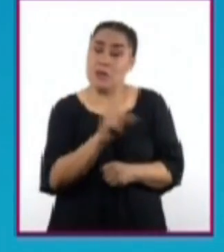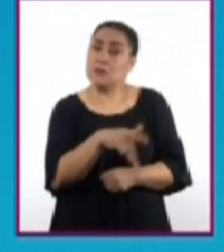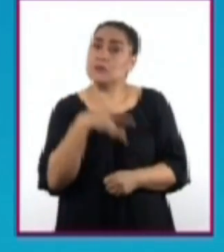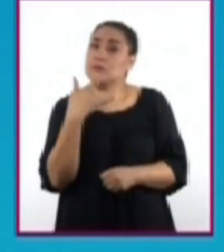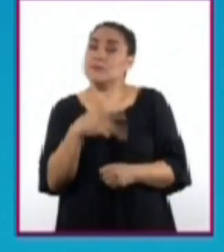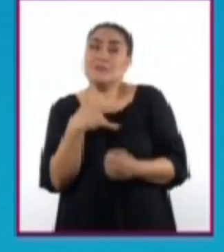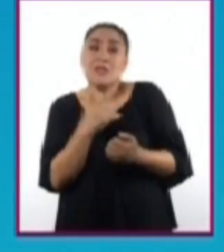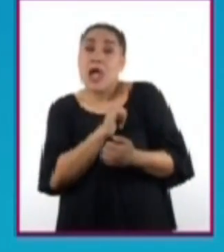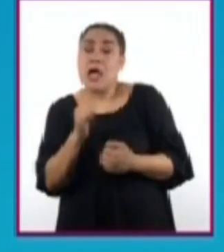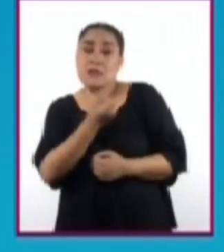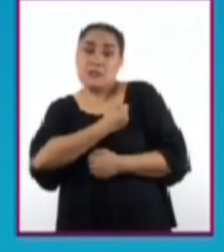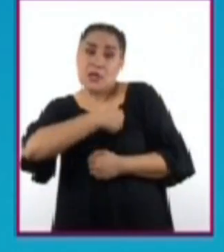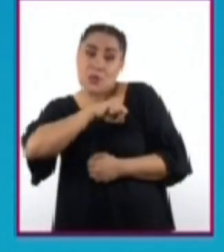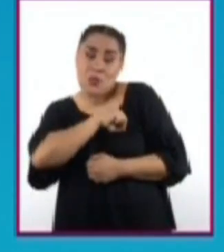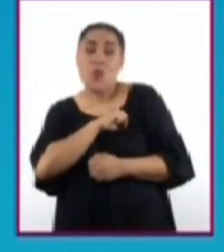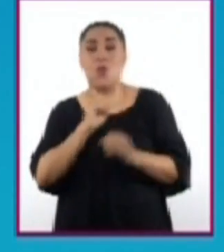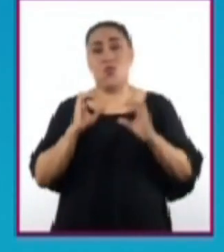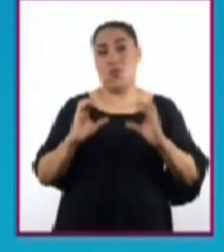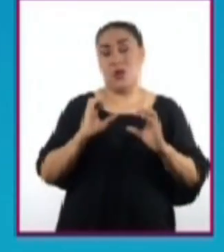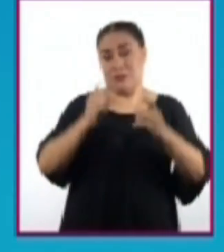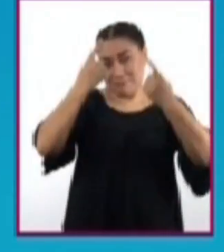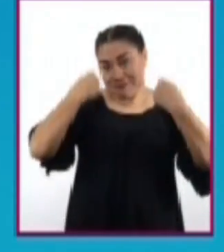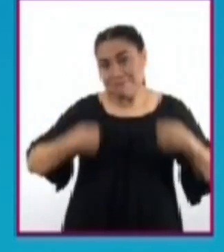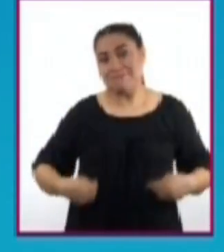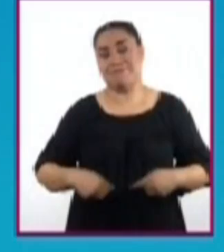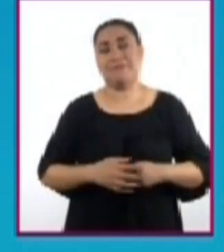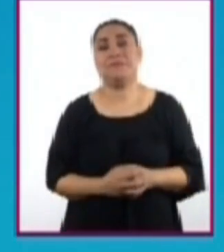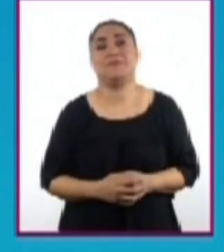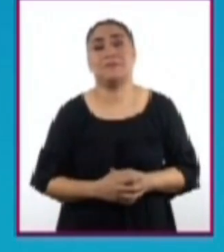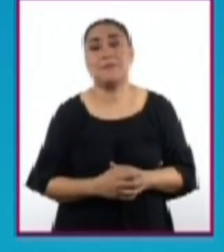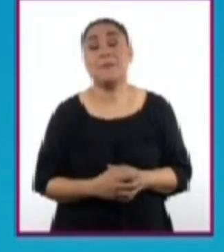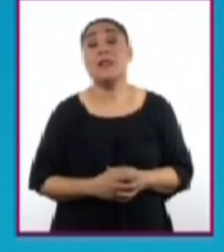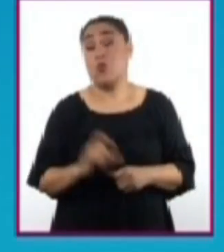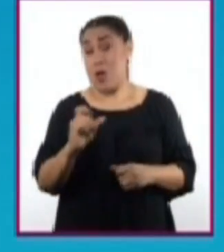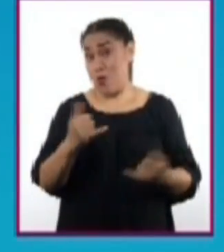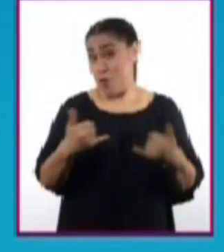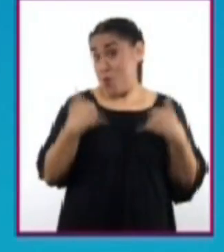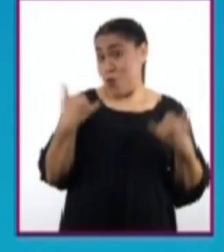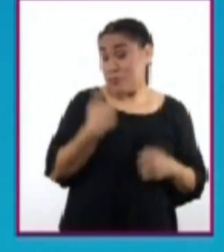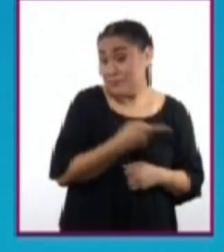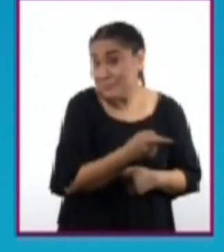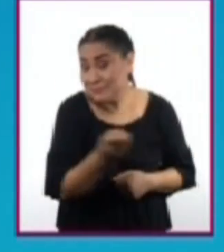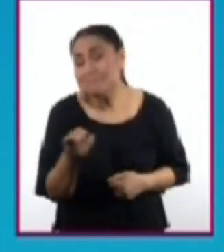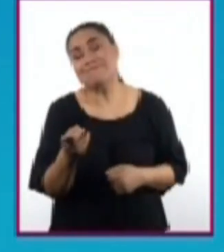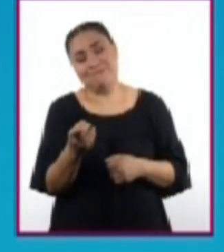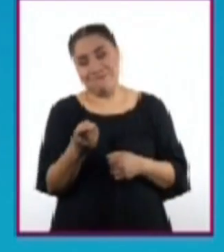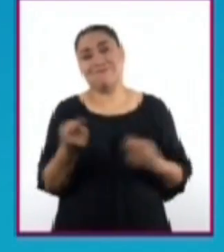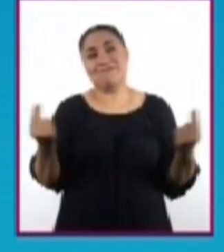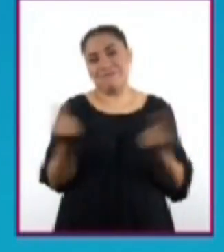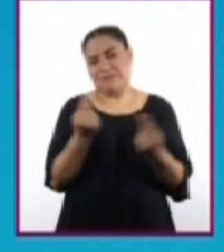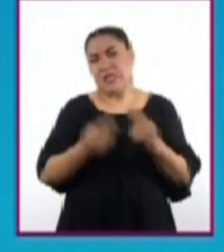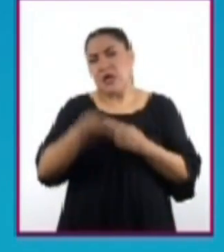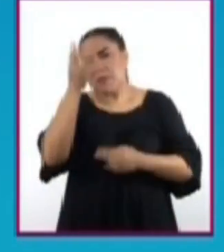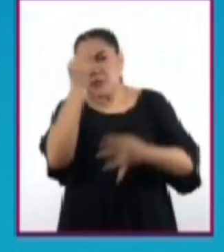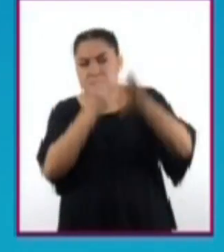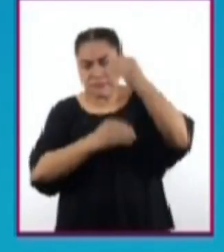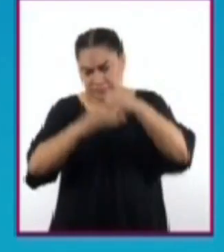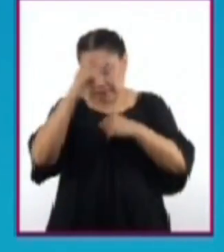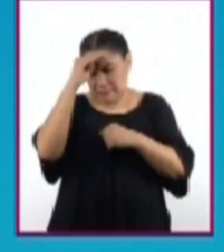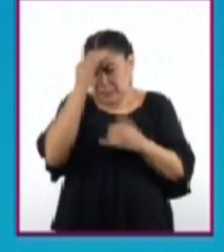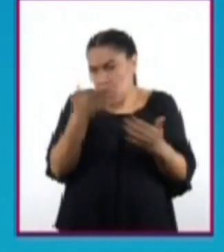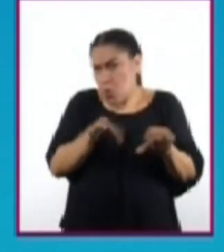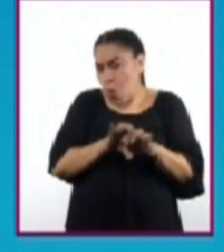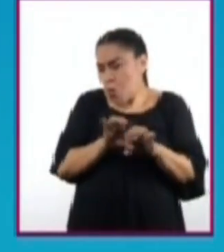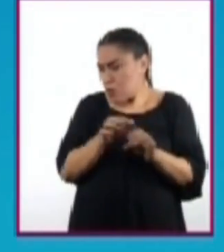relacionan con la salud y el bienestar. Durante la adolescencia es necesario aprender cómo puedes tomar las